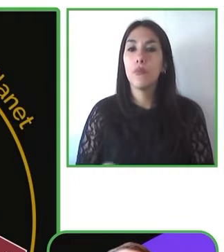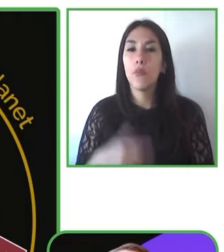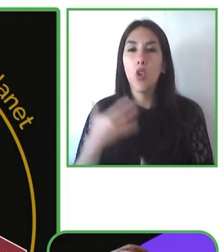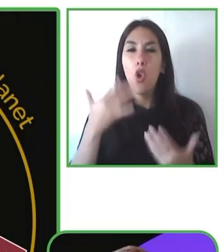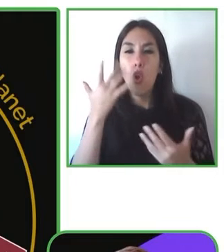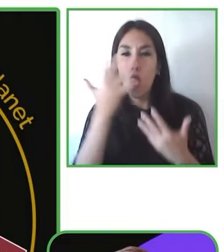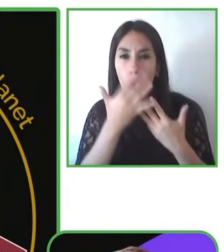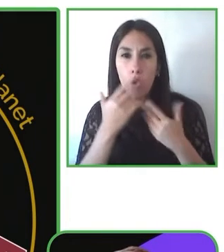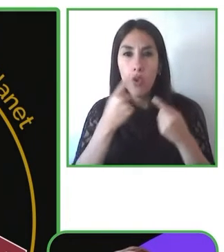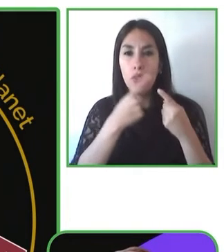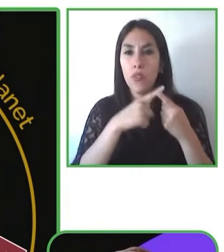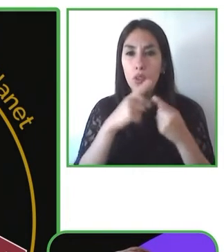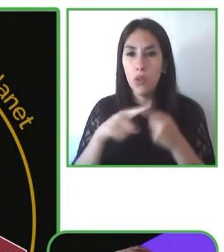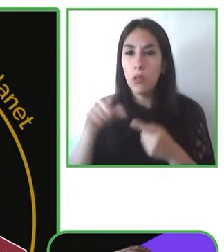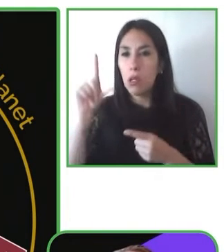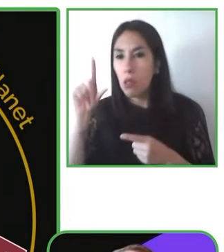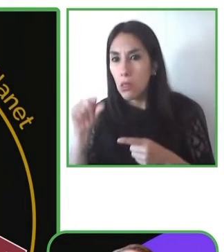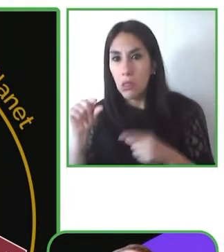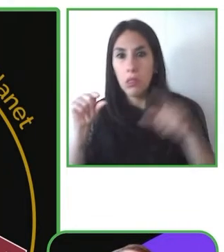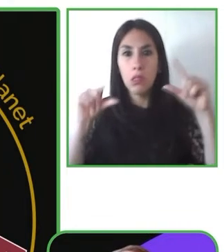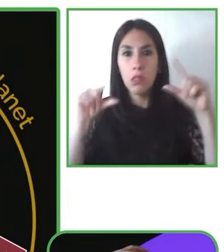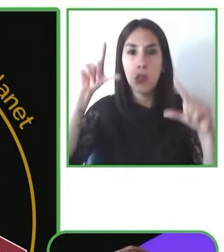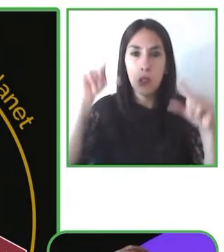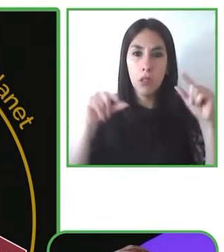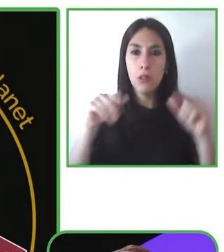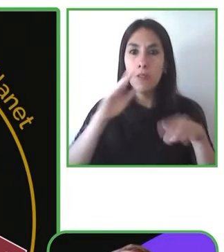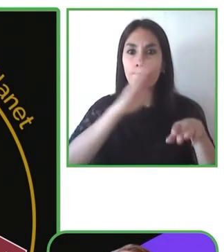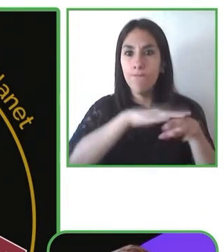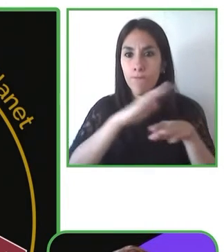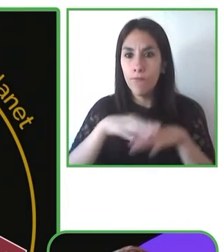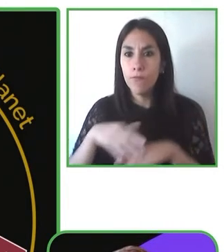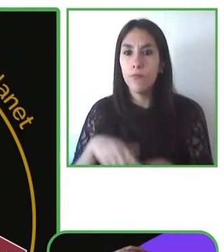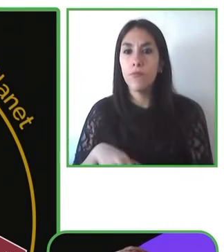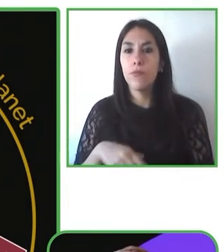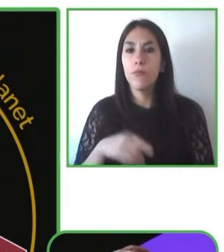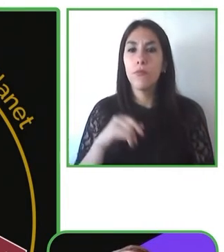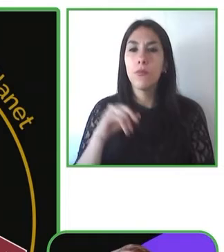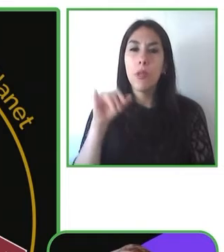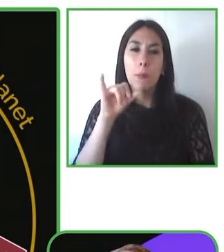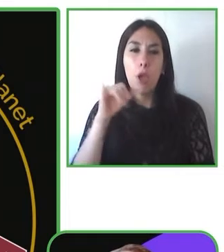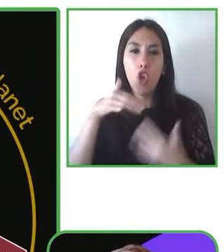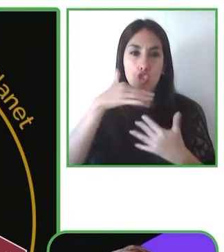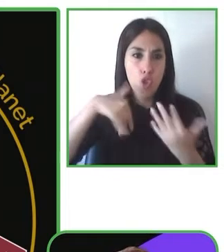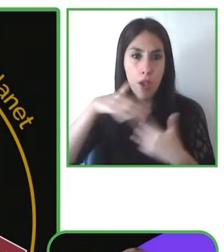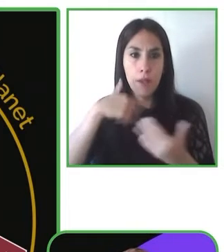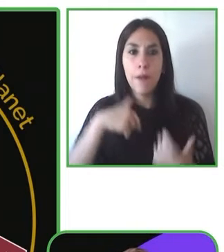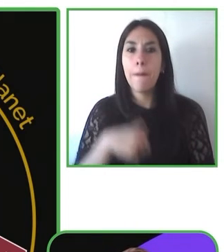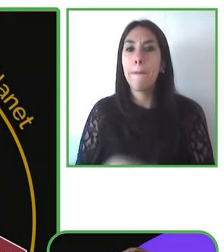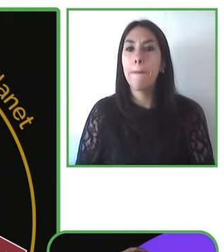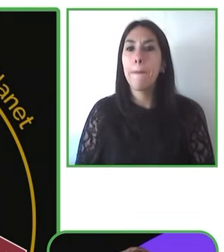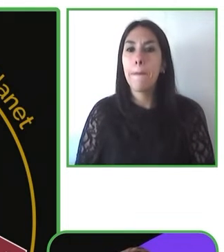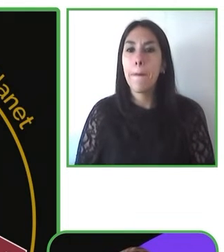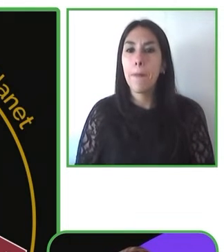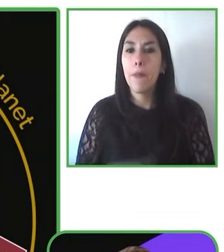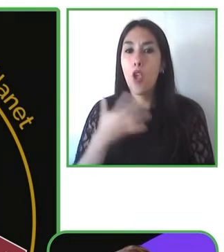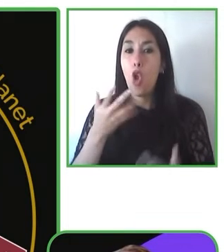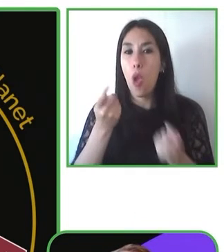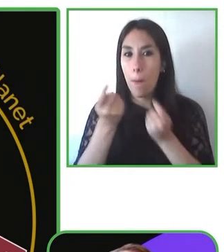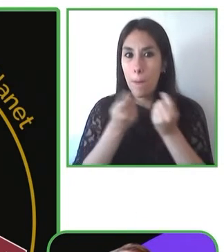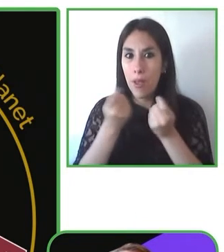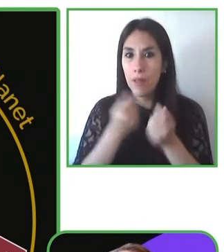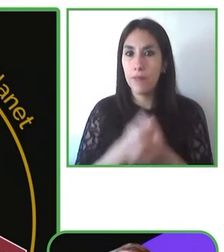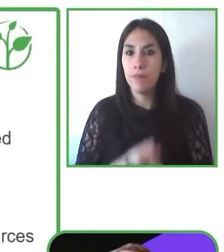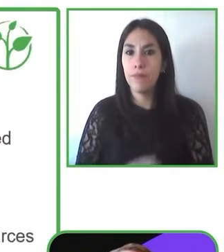financieros y de cumplimiento y de ganancias a través de soluciones de negocios con nuestros clientes externos y ahorros para